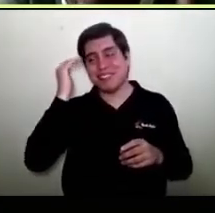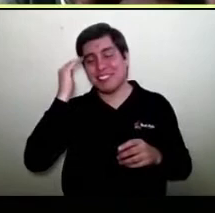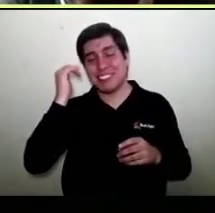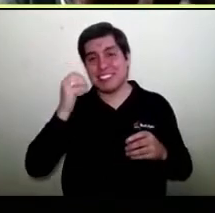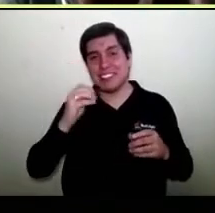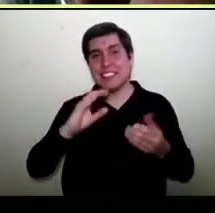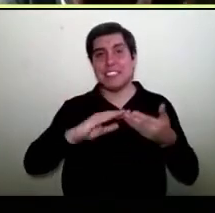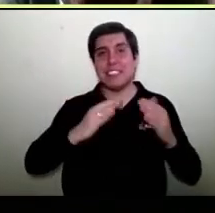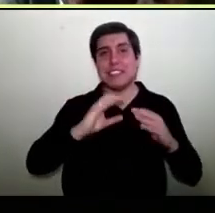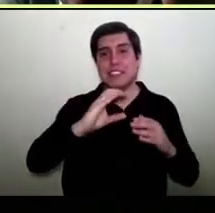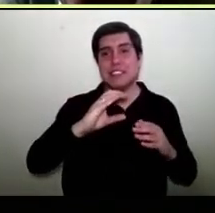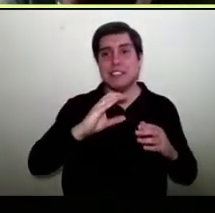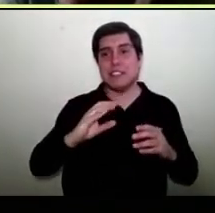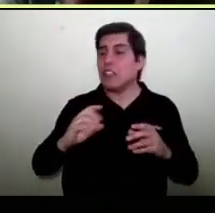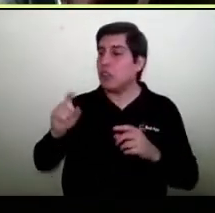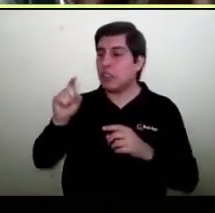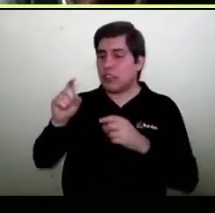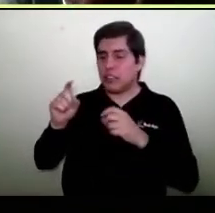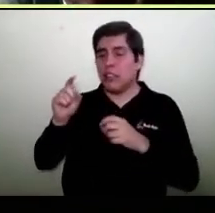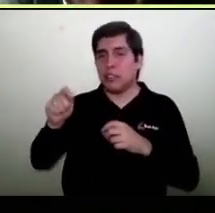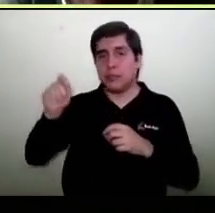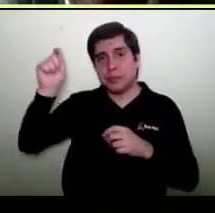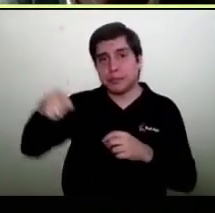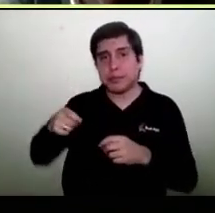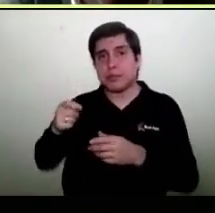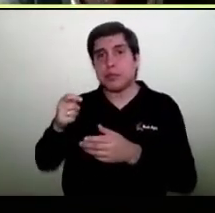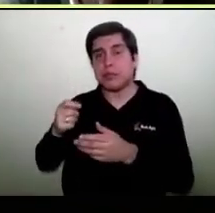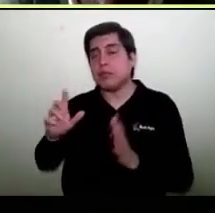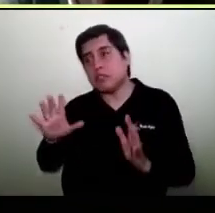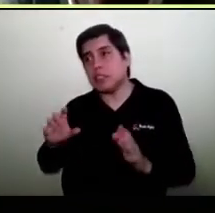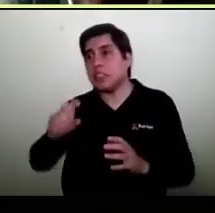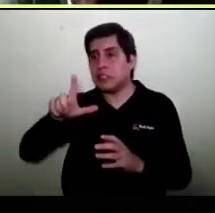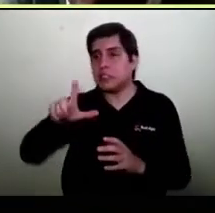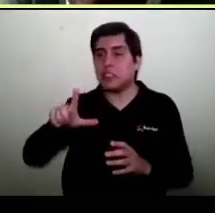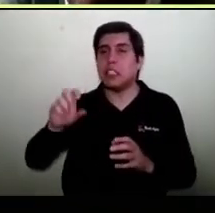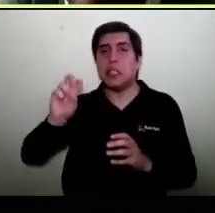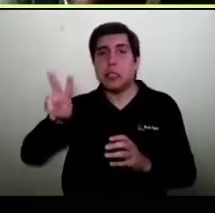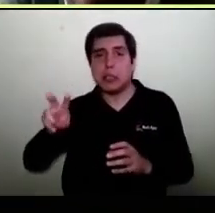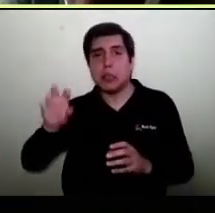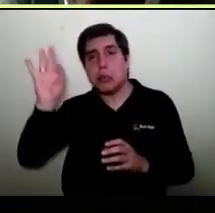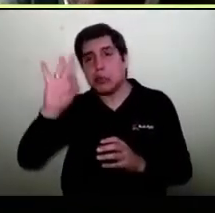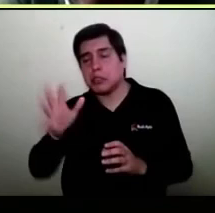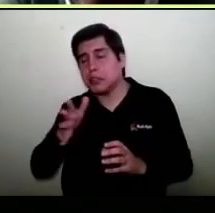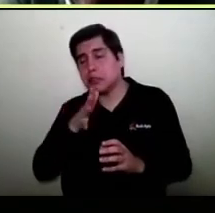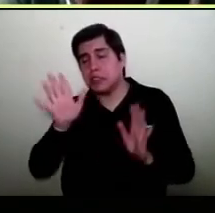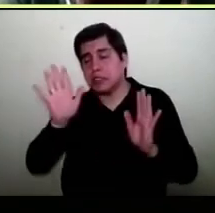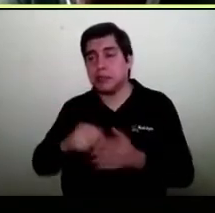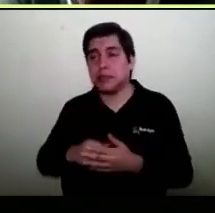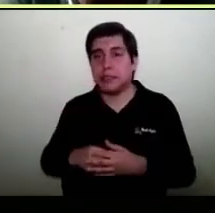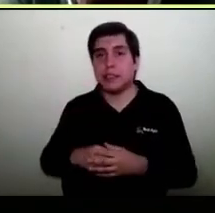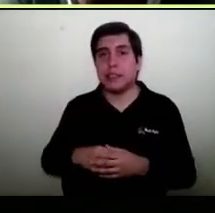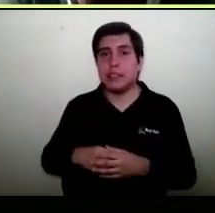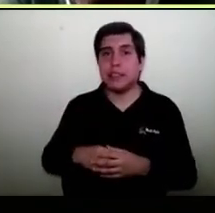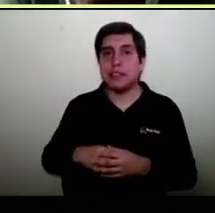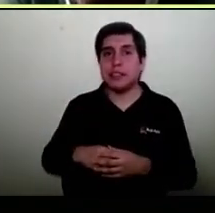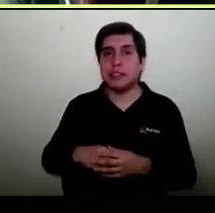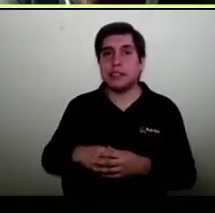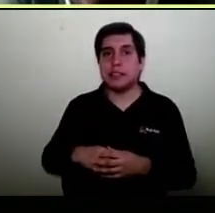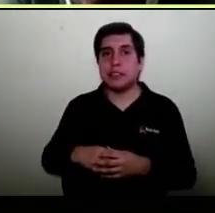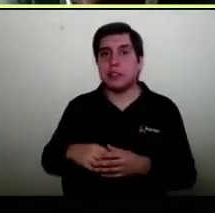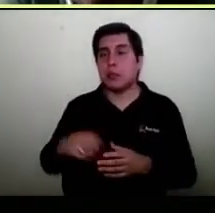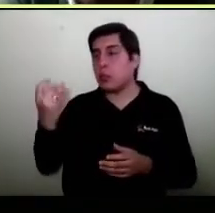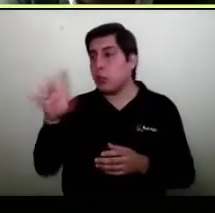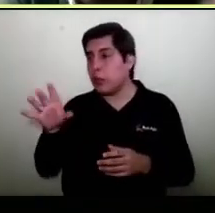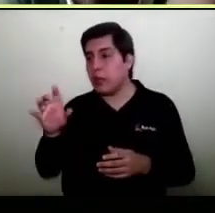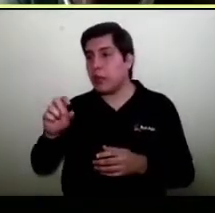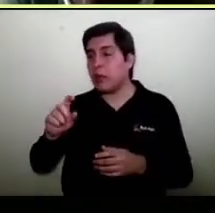cobra lo que cobra Transpac normalmente el 1,7 el 2 por ciento pero acuérdate que no todo lo tienes que hacer por Transpac tú